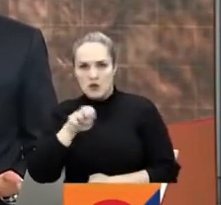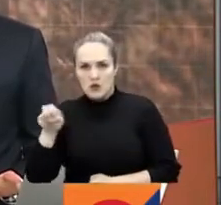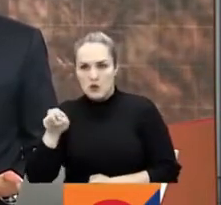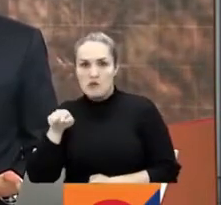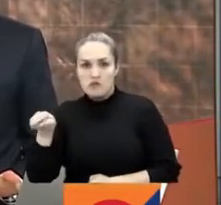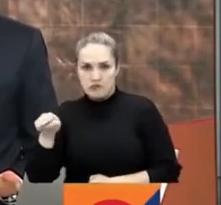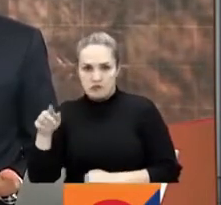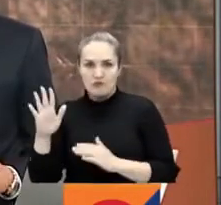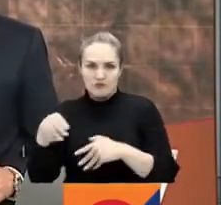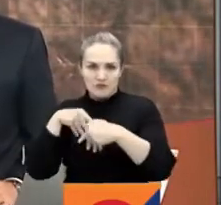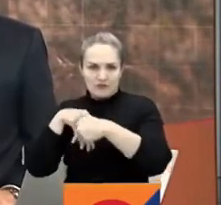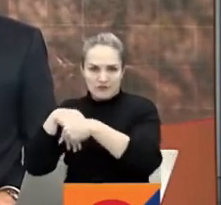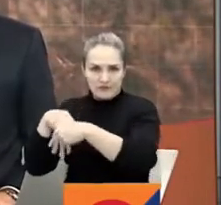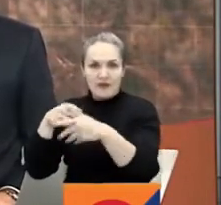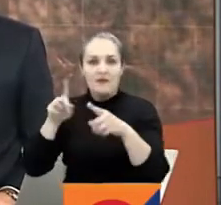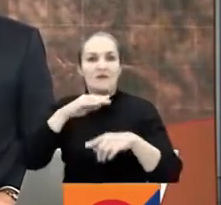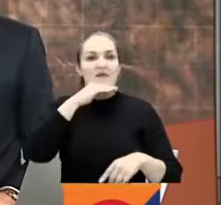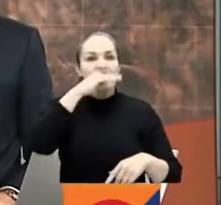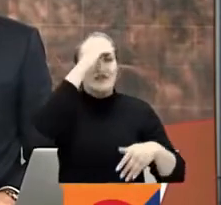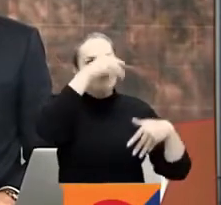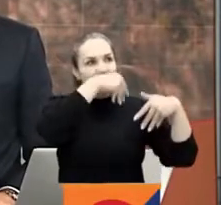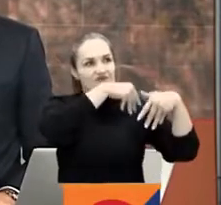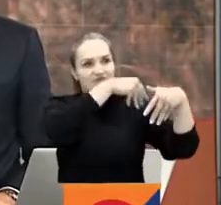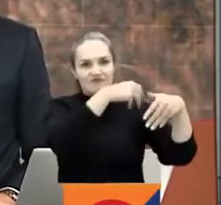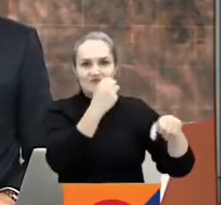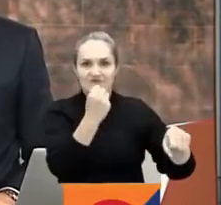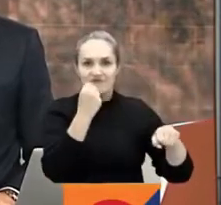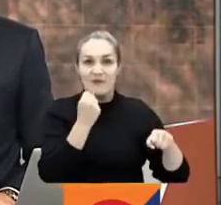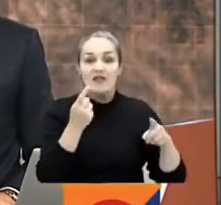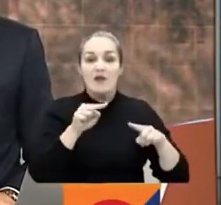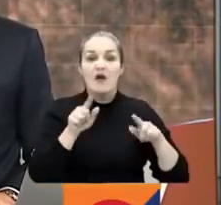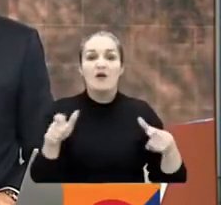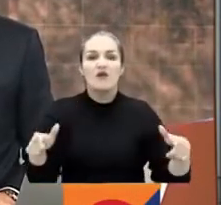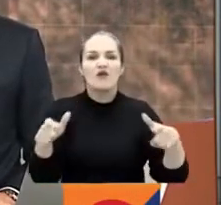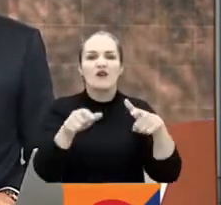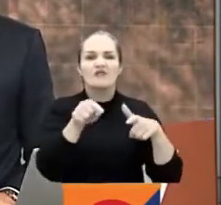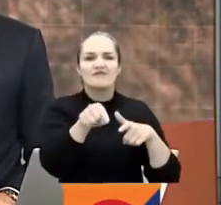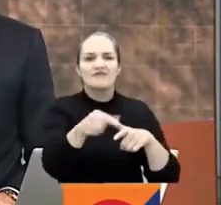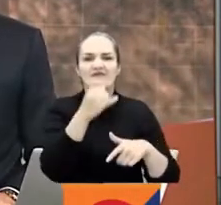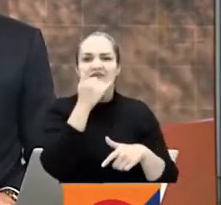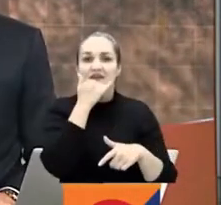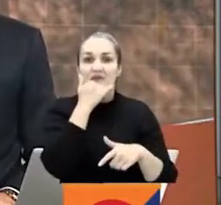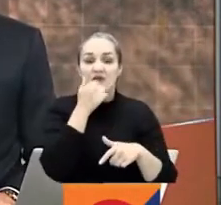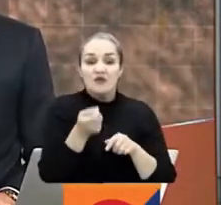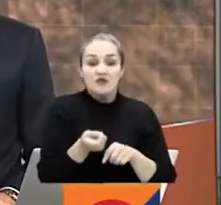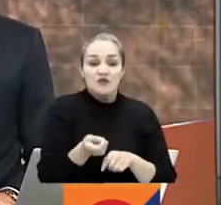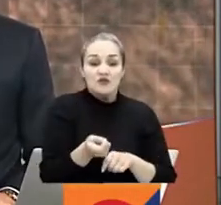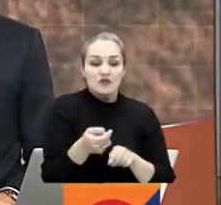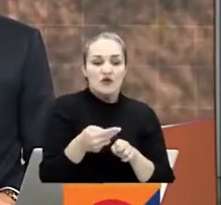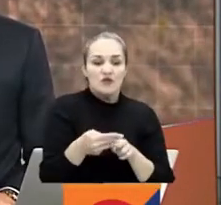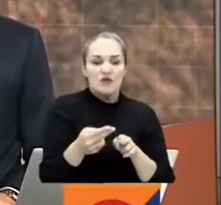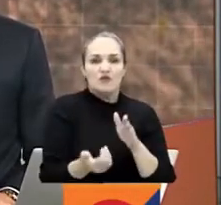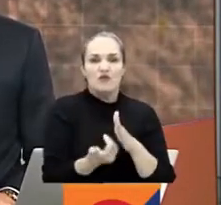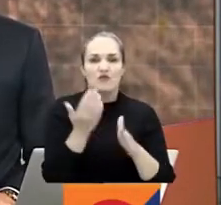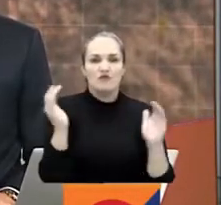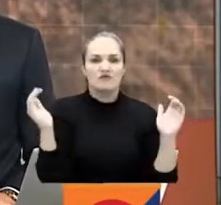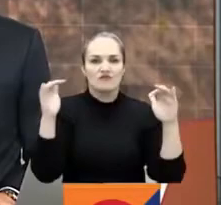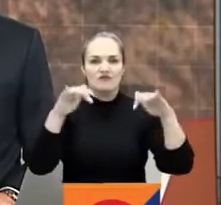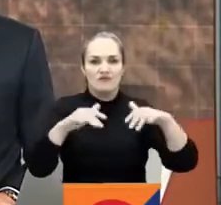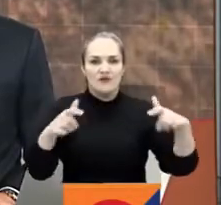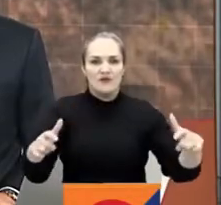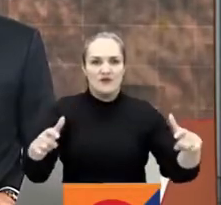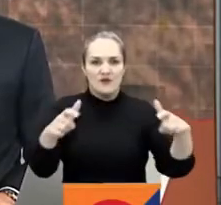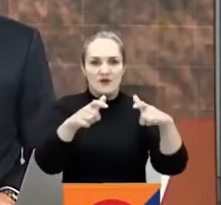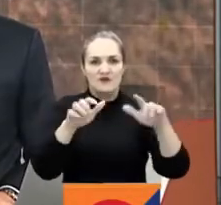Medellín con los desfiles militares y en el Congreso de la República para conocer todos estos detalles horas previas a la instalación de las sesiones ordinarias